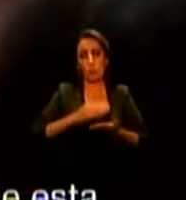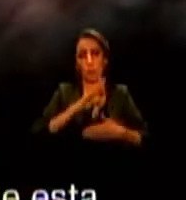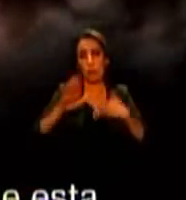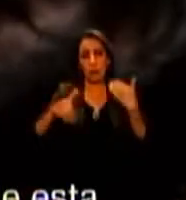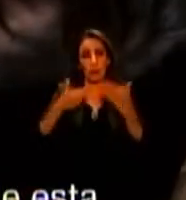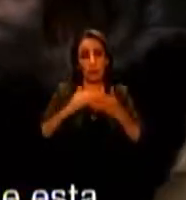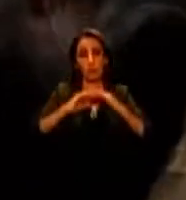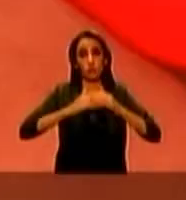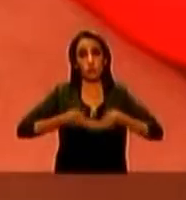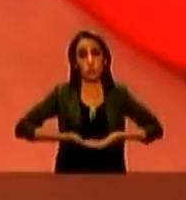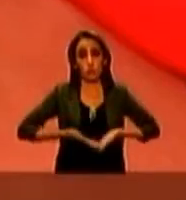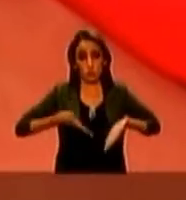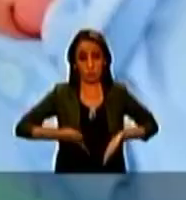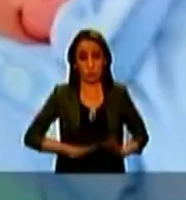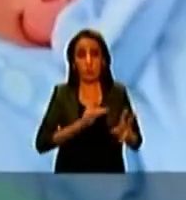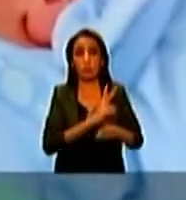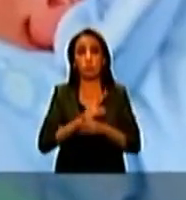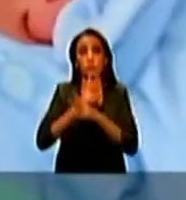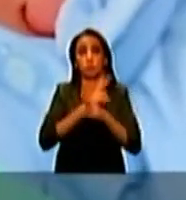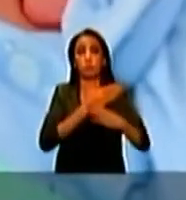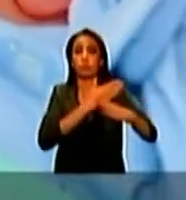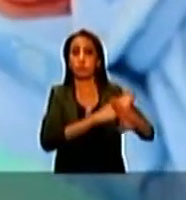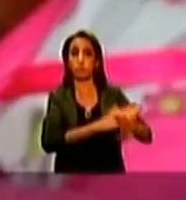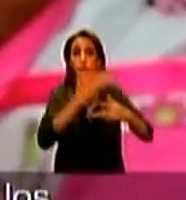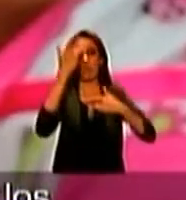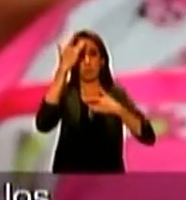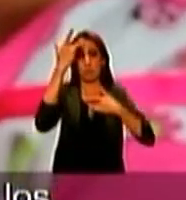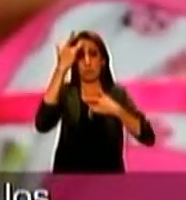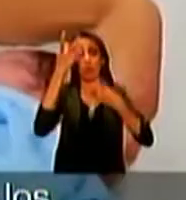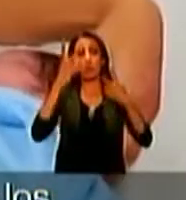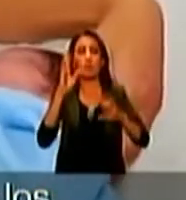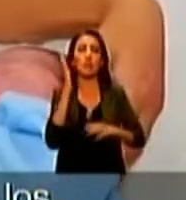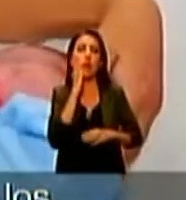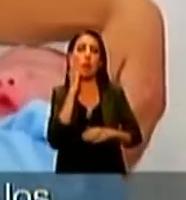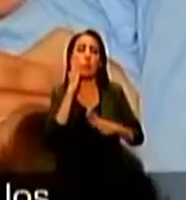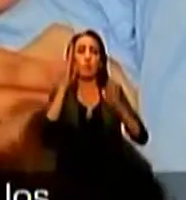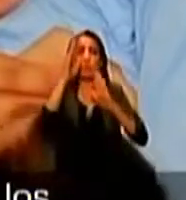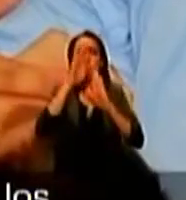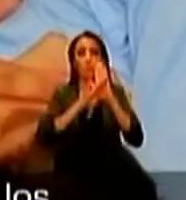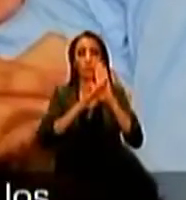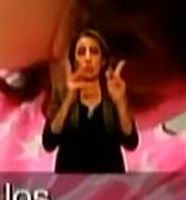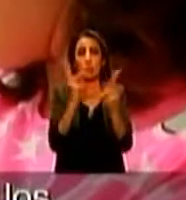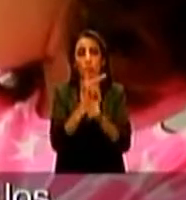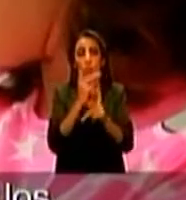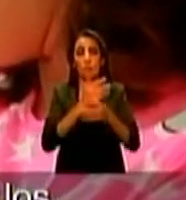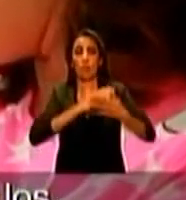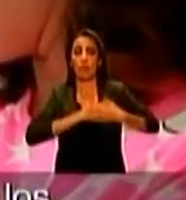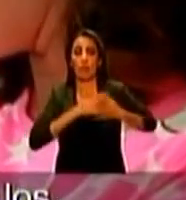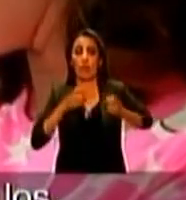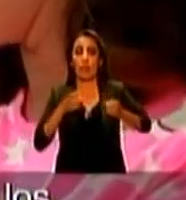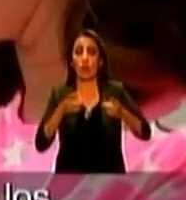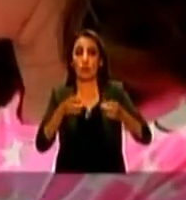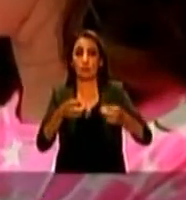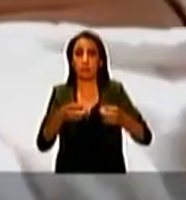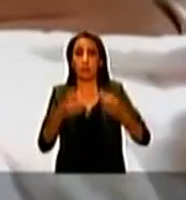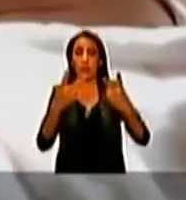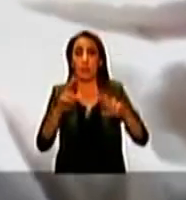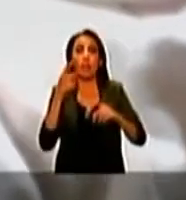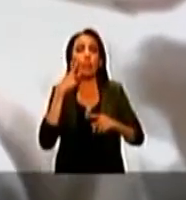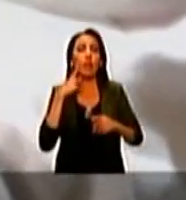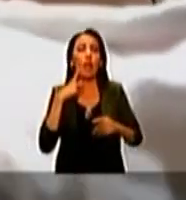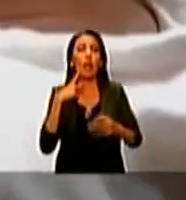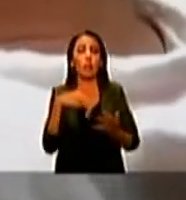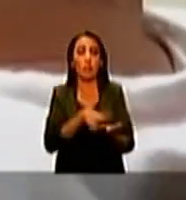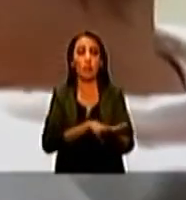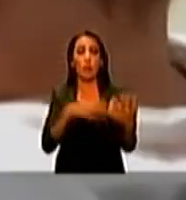beneficia tanto a los bebés porque los protege de enfermedades infantiles y a las madres ya que reduce los riesgos de cáncer de mama y ovarios, diabetes